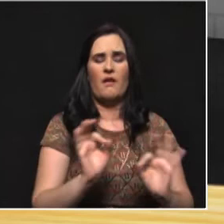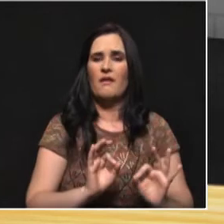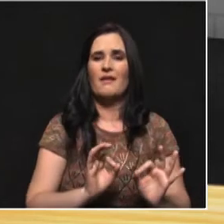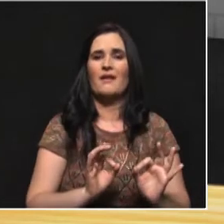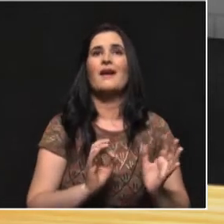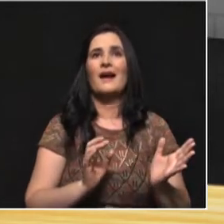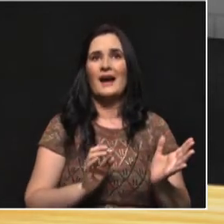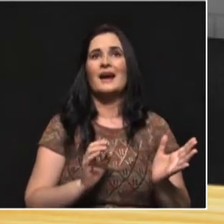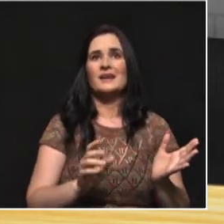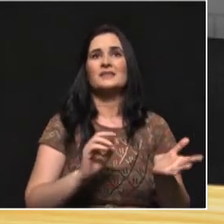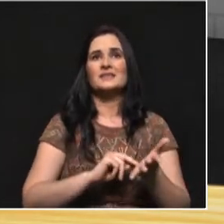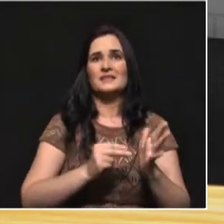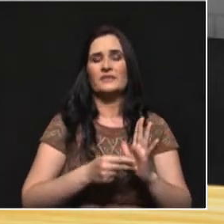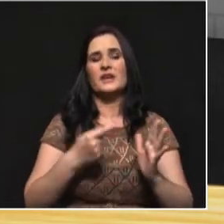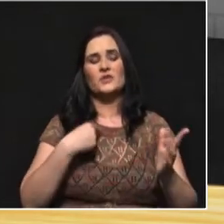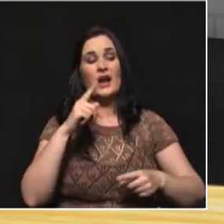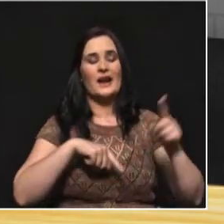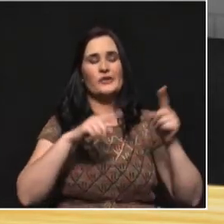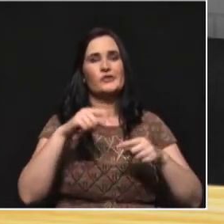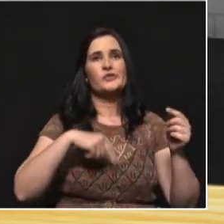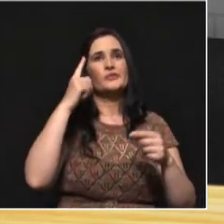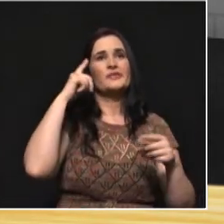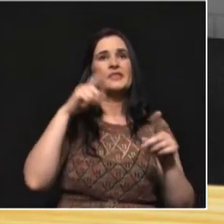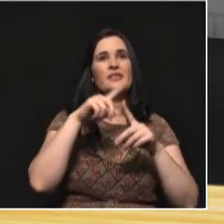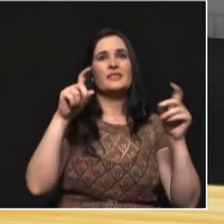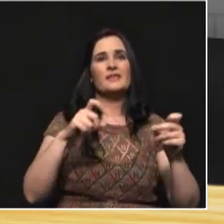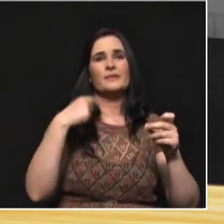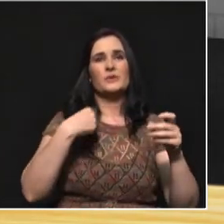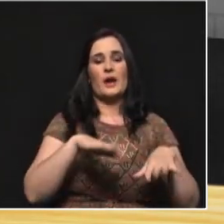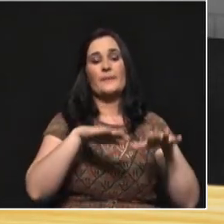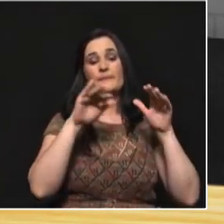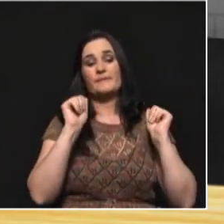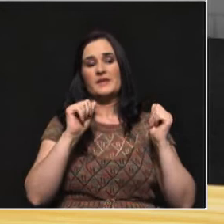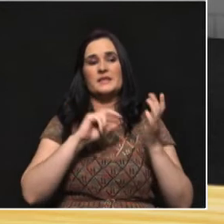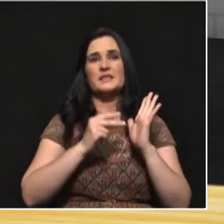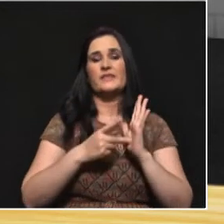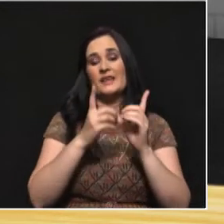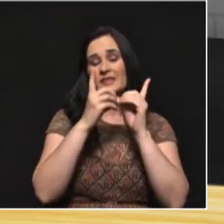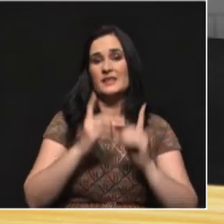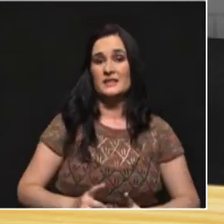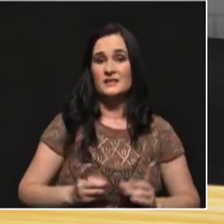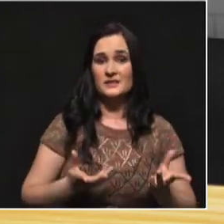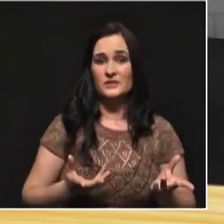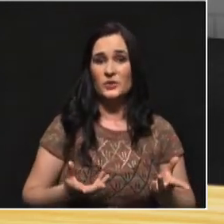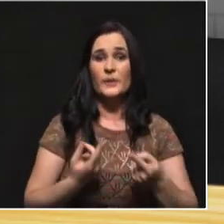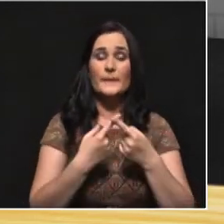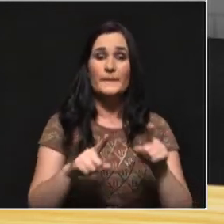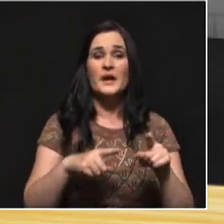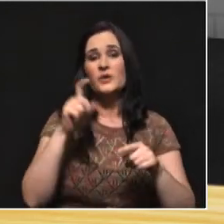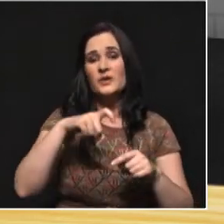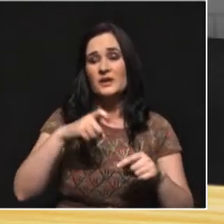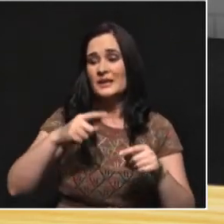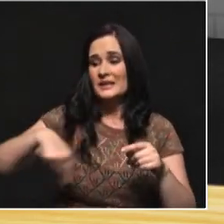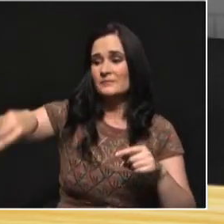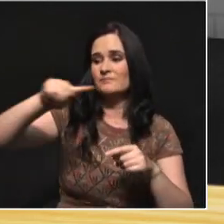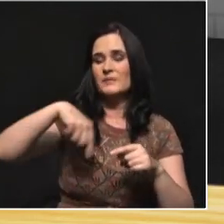entonces, hay que decir, es de las cosas paradójicas de estos temas, es que abstenerse también puede ser una decisión. Pero, entonces, ¿qué hay que decirle los ciudadanos?